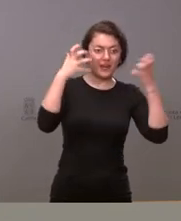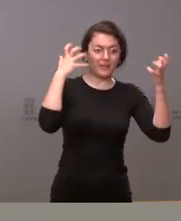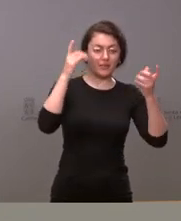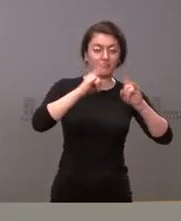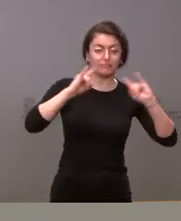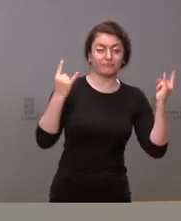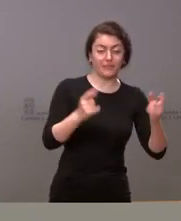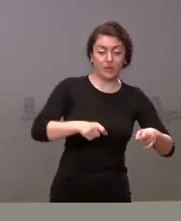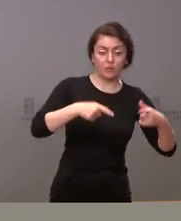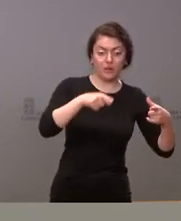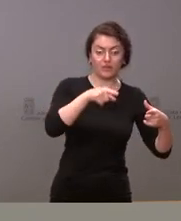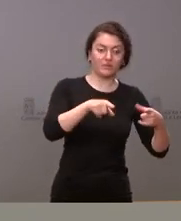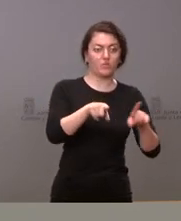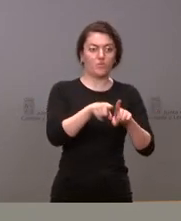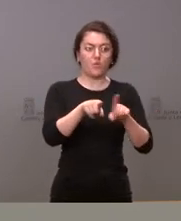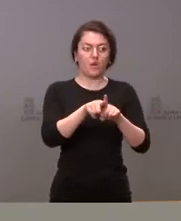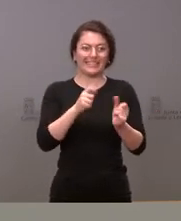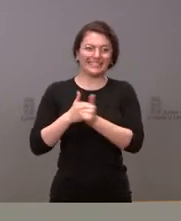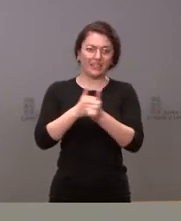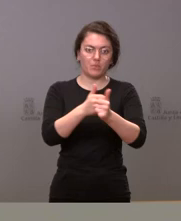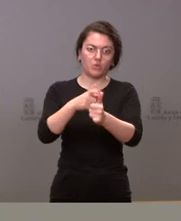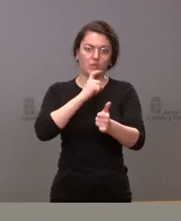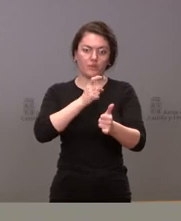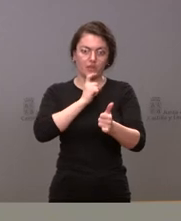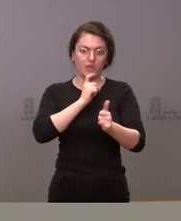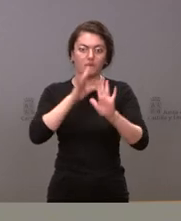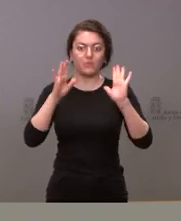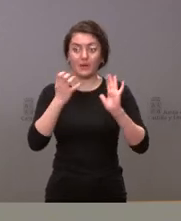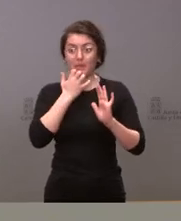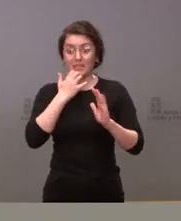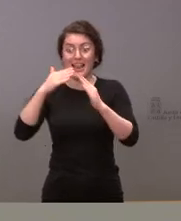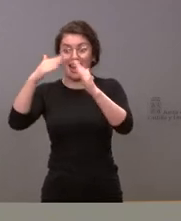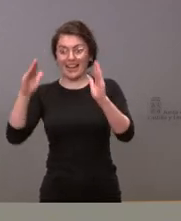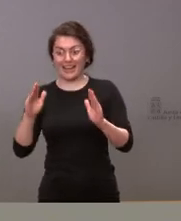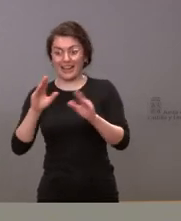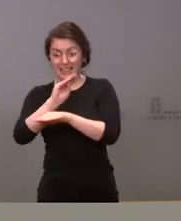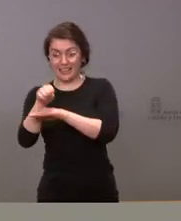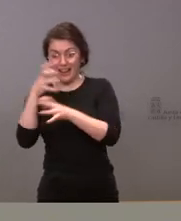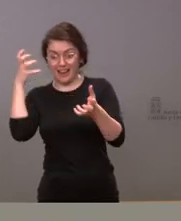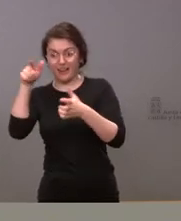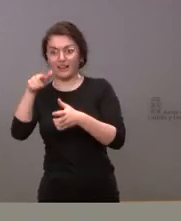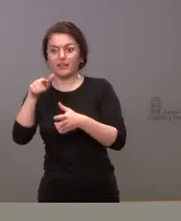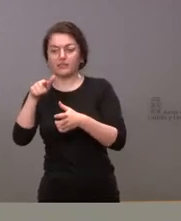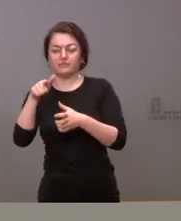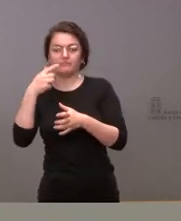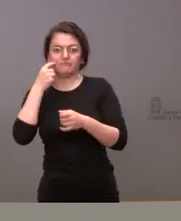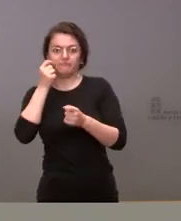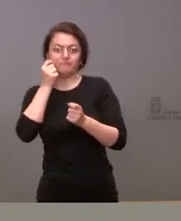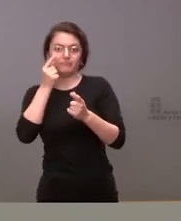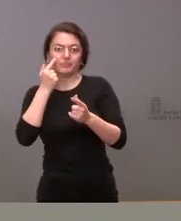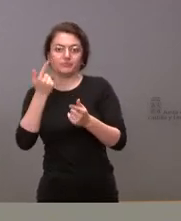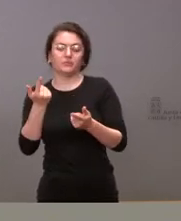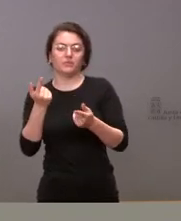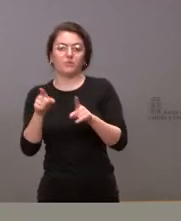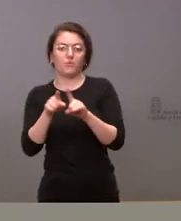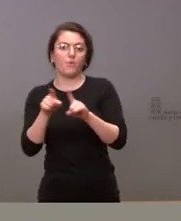difícil el seguimiento si cuando tiene un impacto en algunas granjas donde las decisiones son muy evidentes que es el sacrificio de los animales